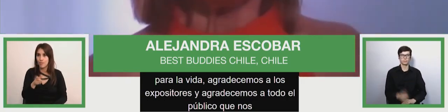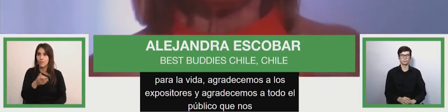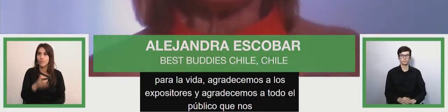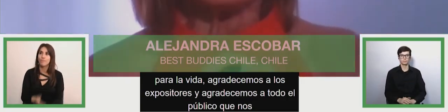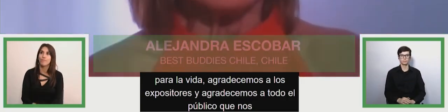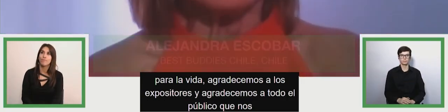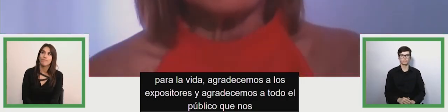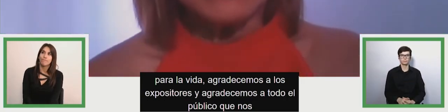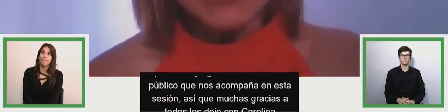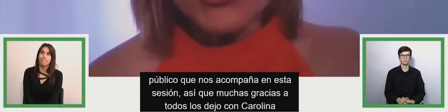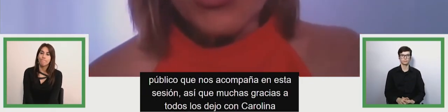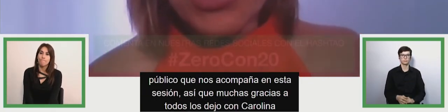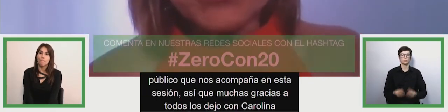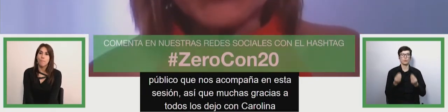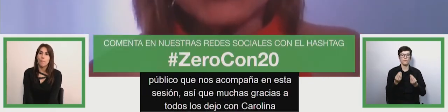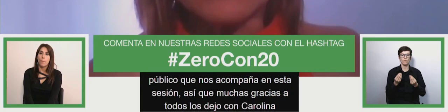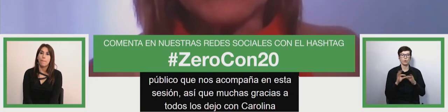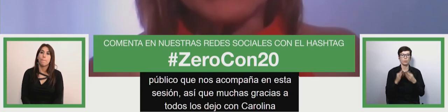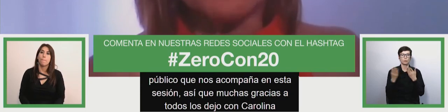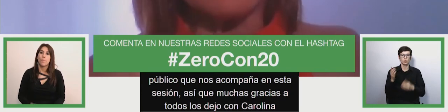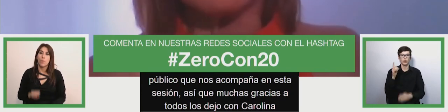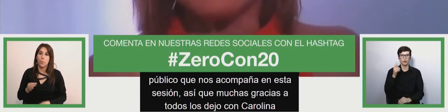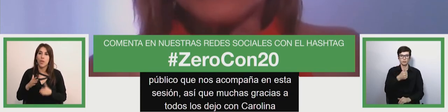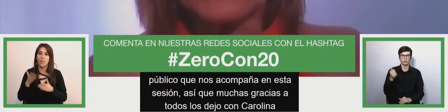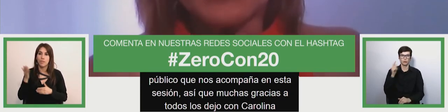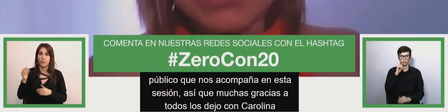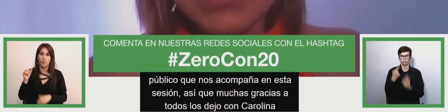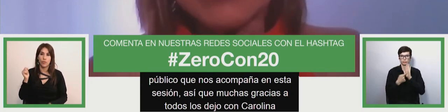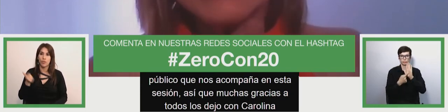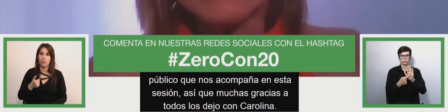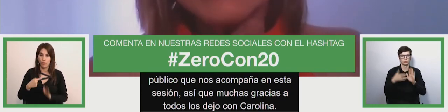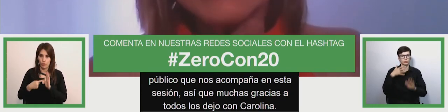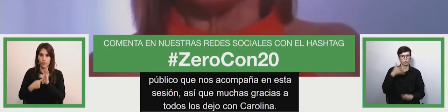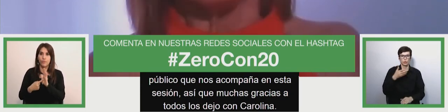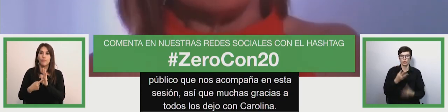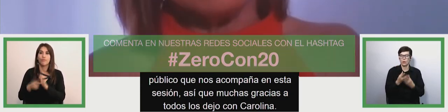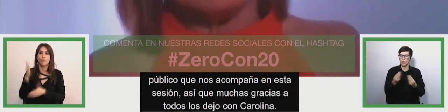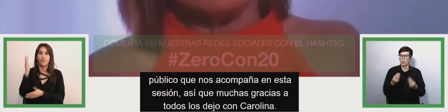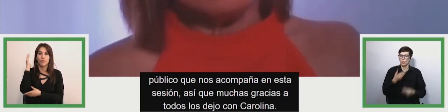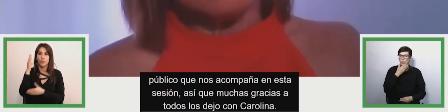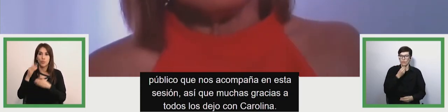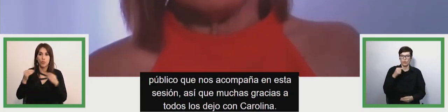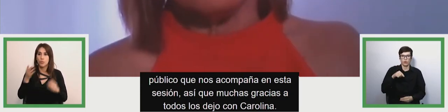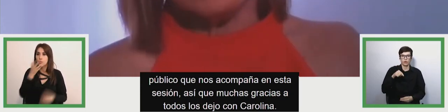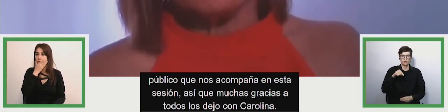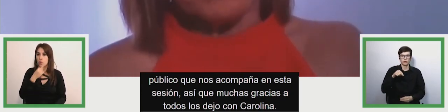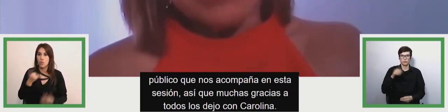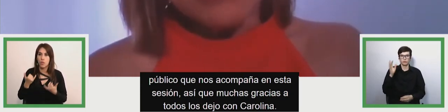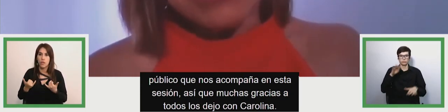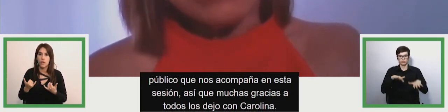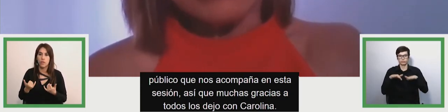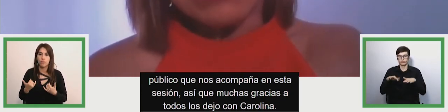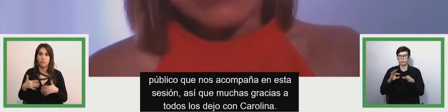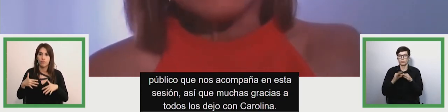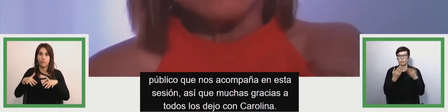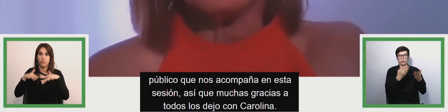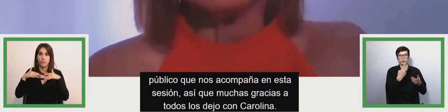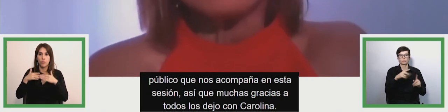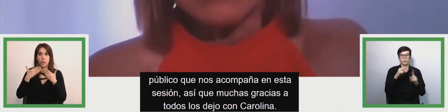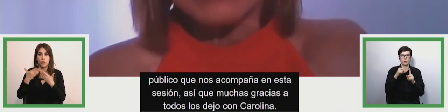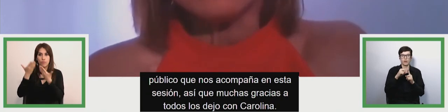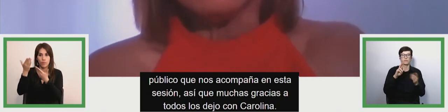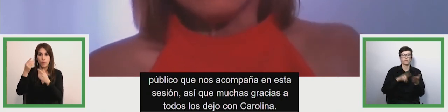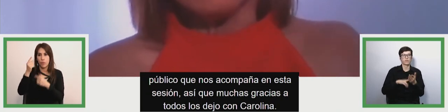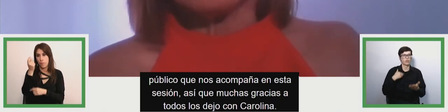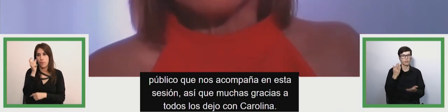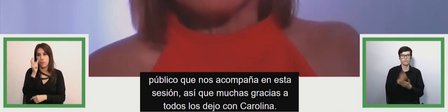bueno muchas gracias a todos los expositores maravilloso panel Alejandra y qué buenas tus palabras en realidad tenemos